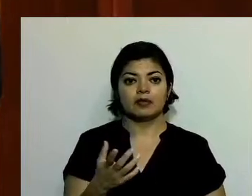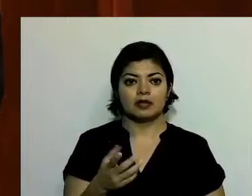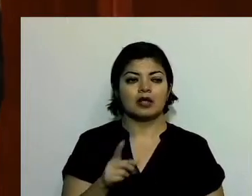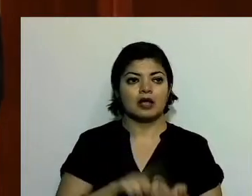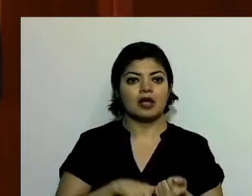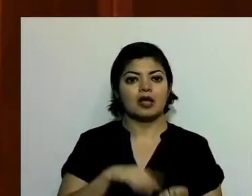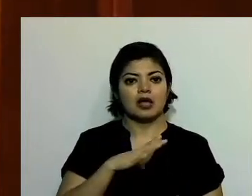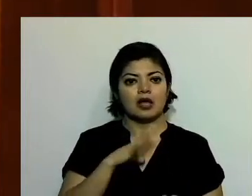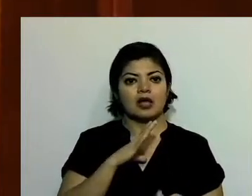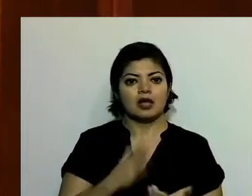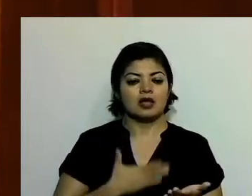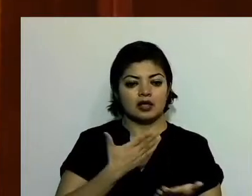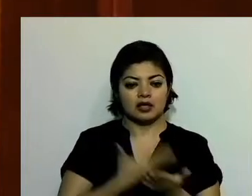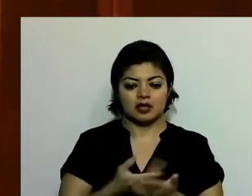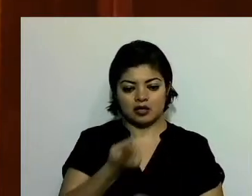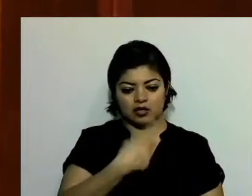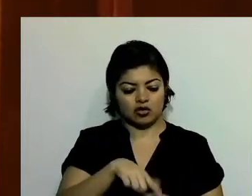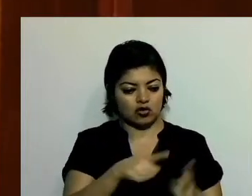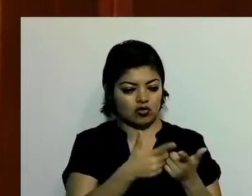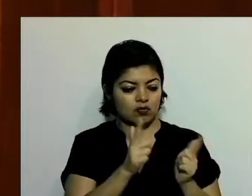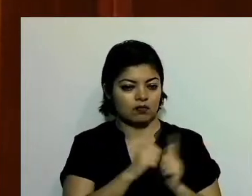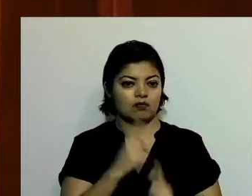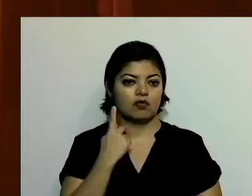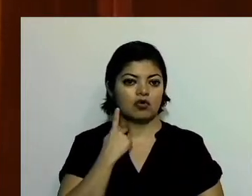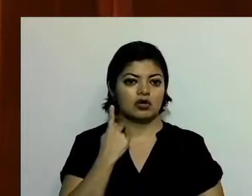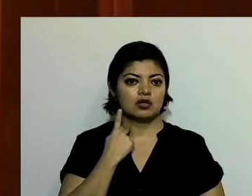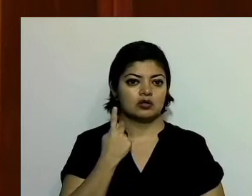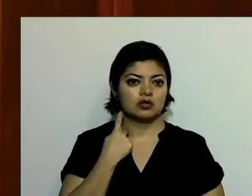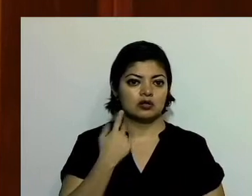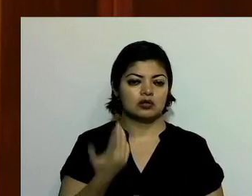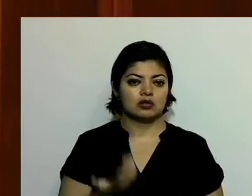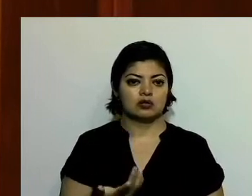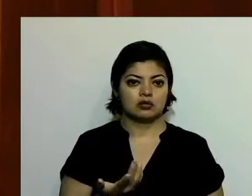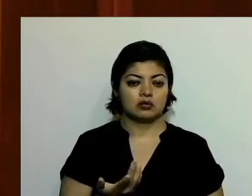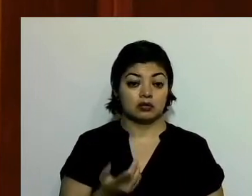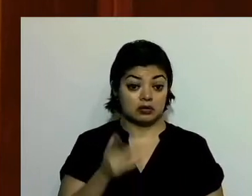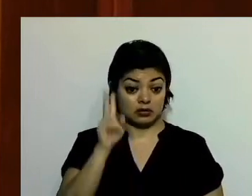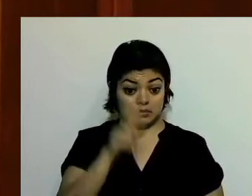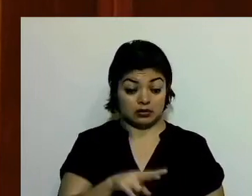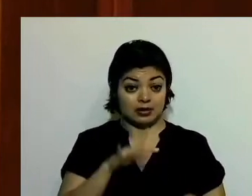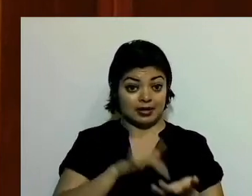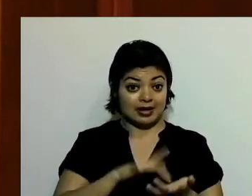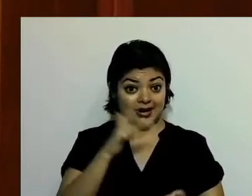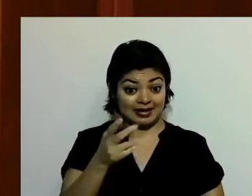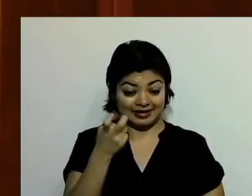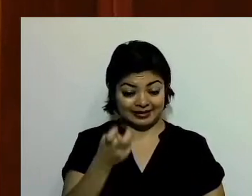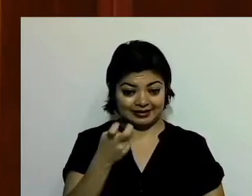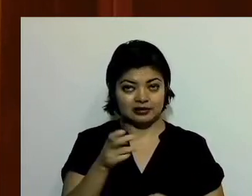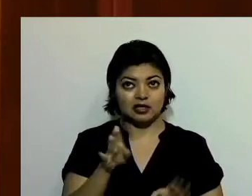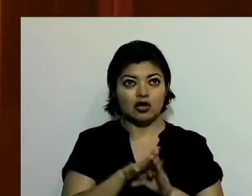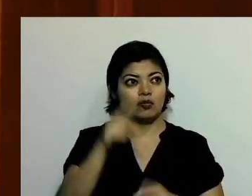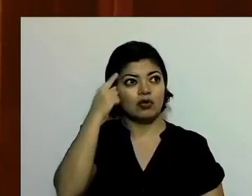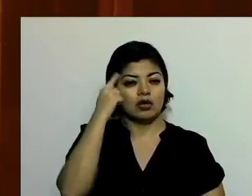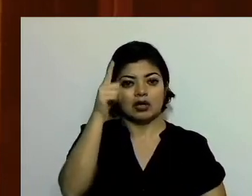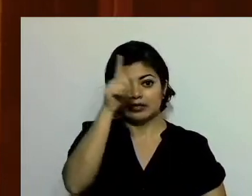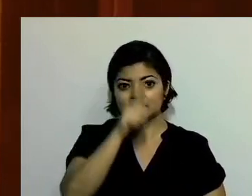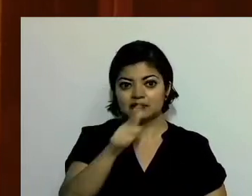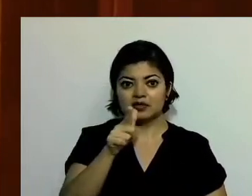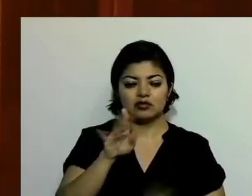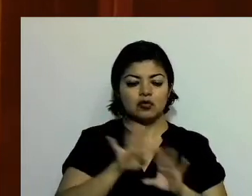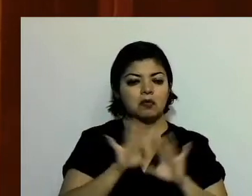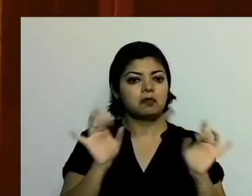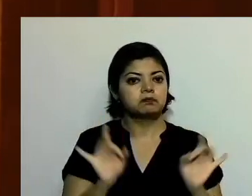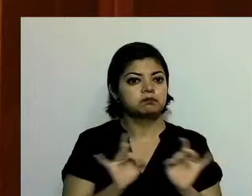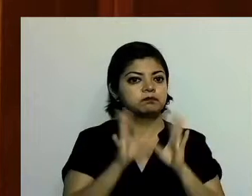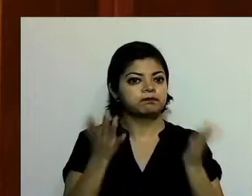de este grupo parlamentario. Y que gracias precisamente a ese espíritu de coincidencia,